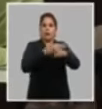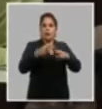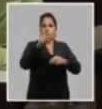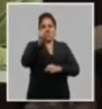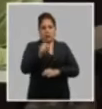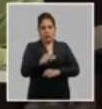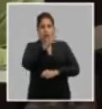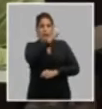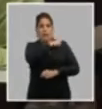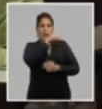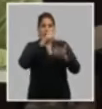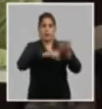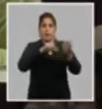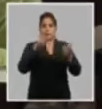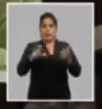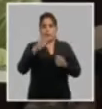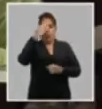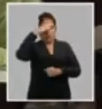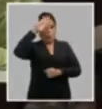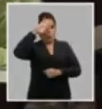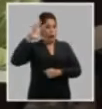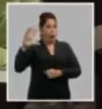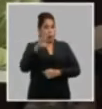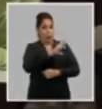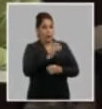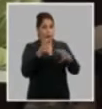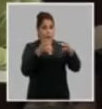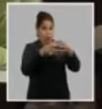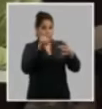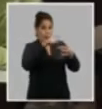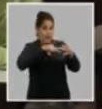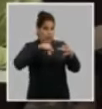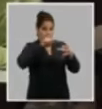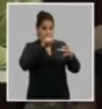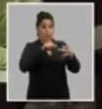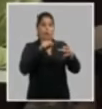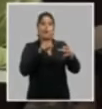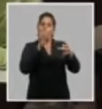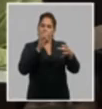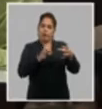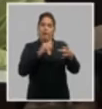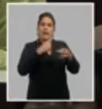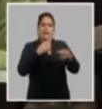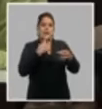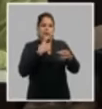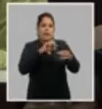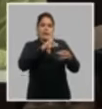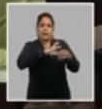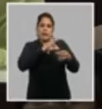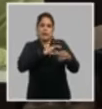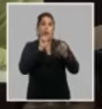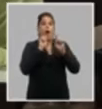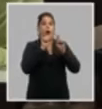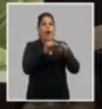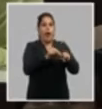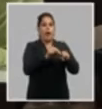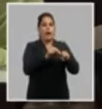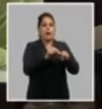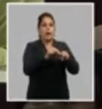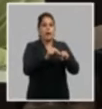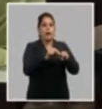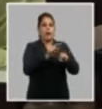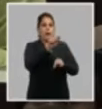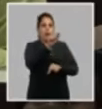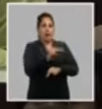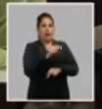dirigentes del partido y los cubanos todos que estábamos en la comisión realmente sentimos que allí con nosotros estaba